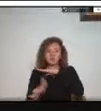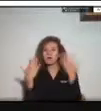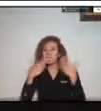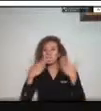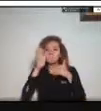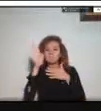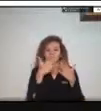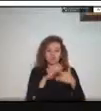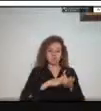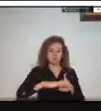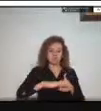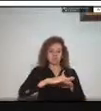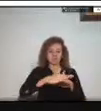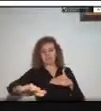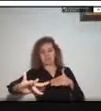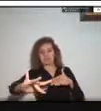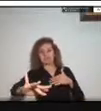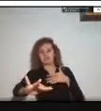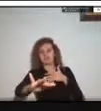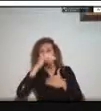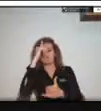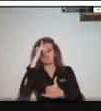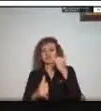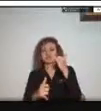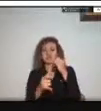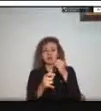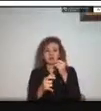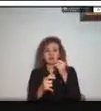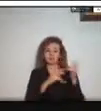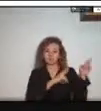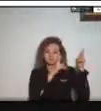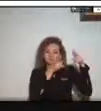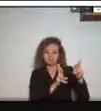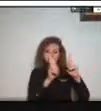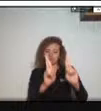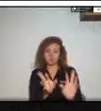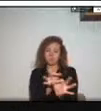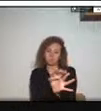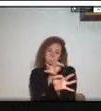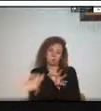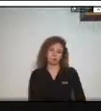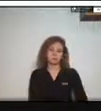baja y baja ya de nuestro municipio